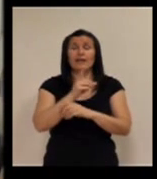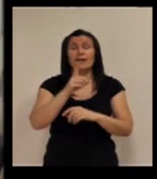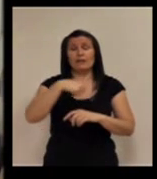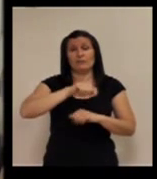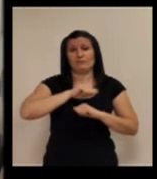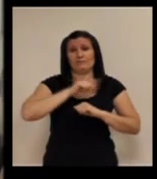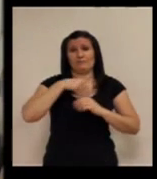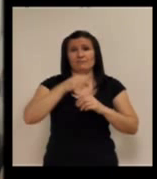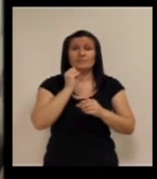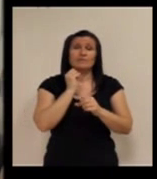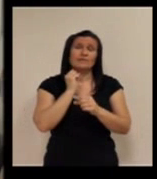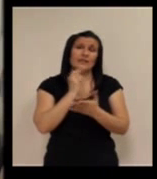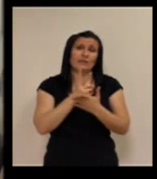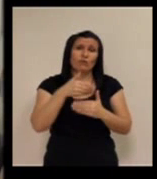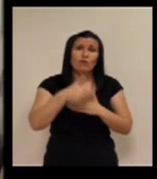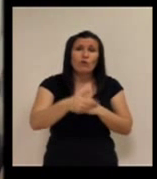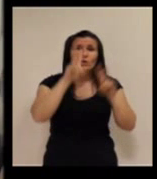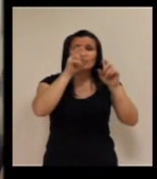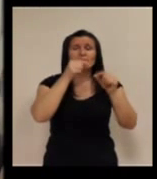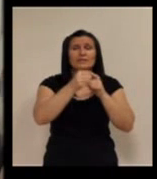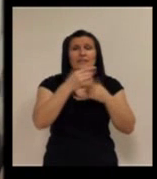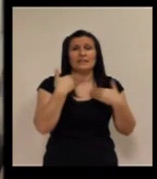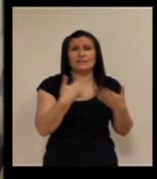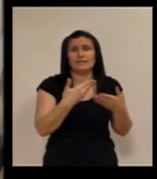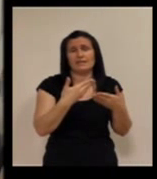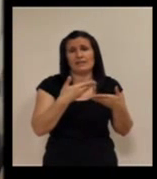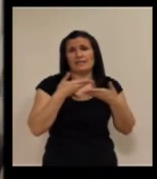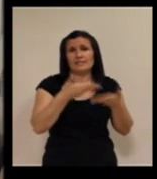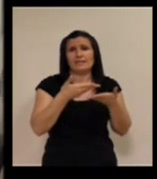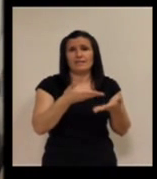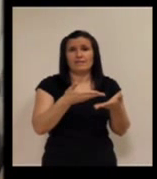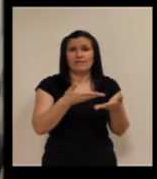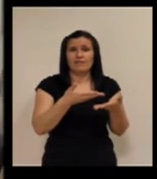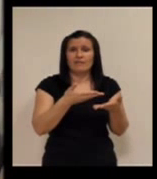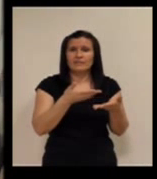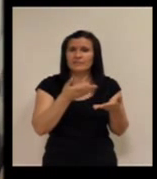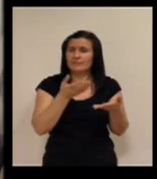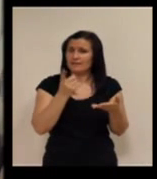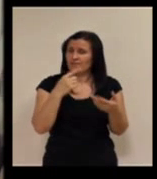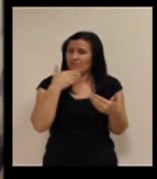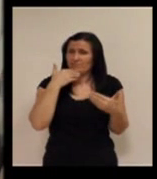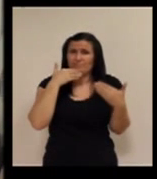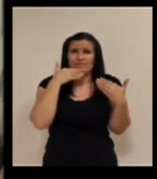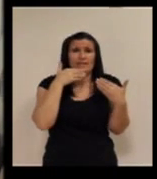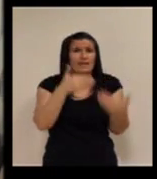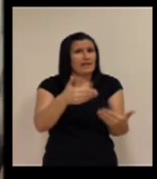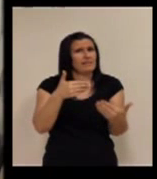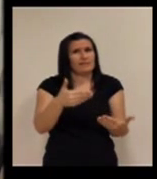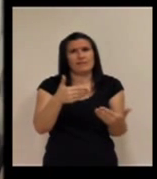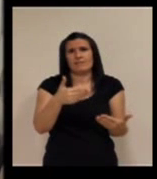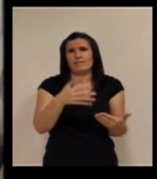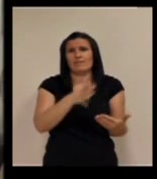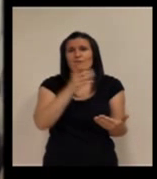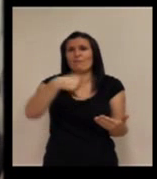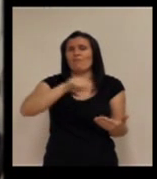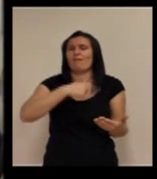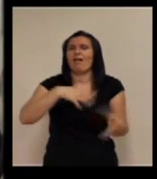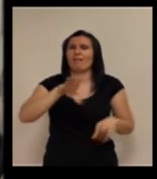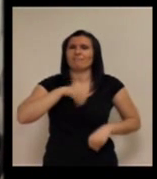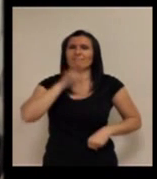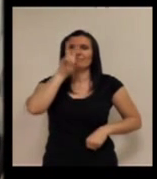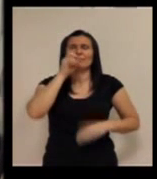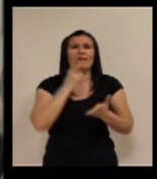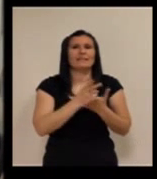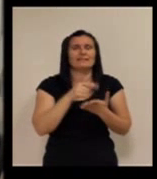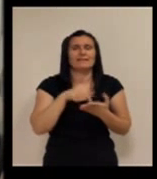CENTAC para nosotros esto era un reto el tema de la teleasistencia y y la verdad es que os estamos muy agradecidos porque